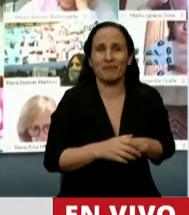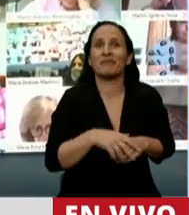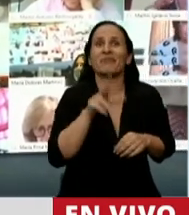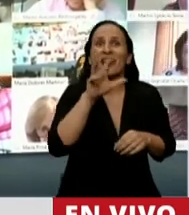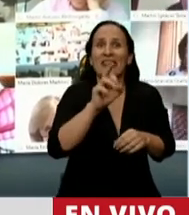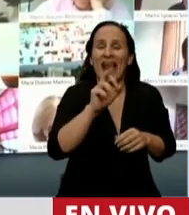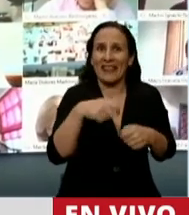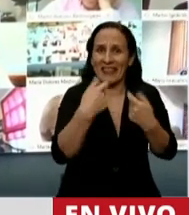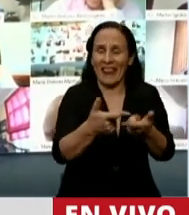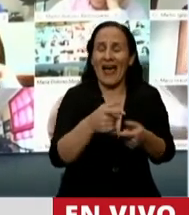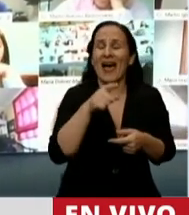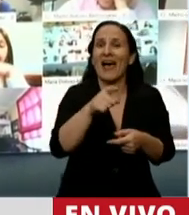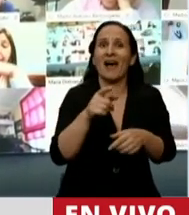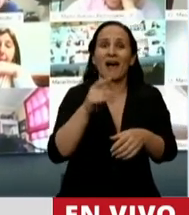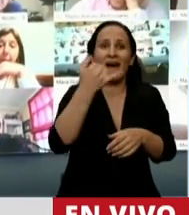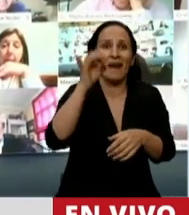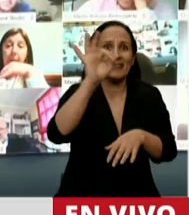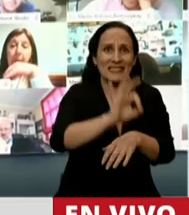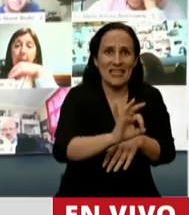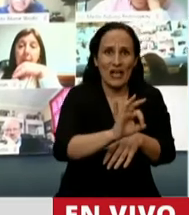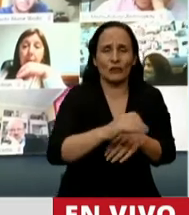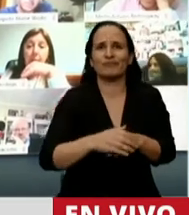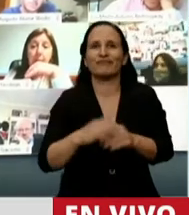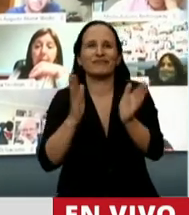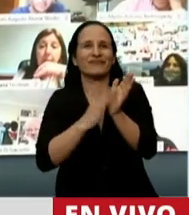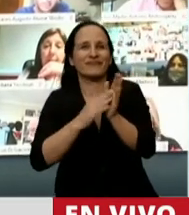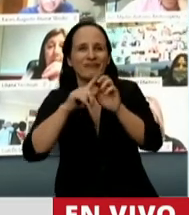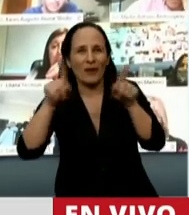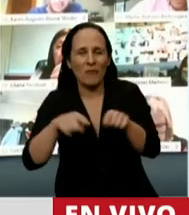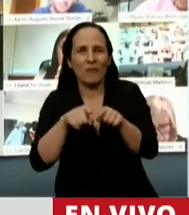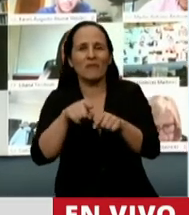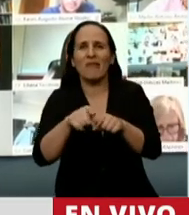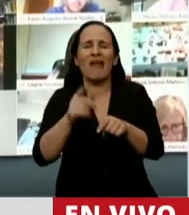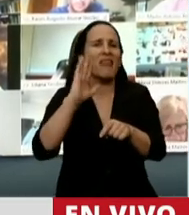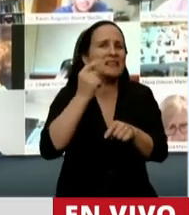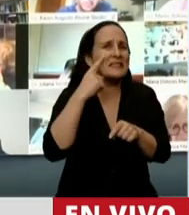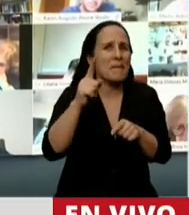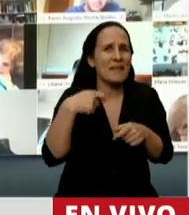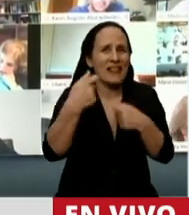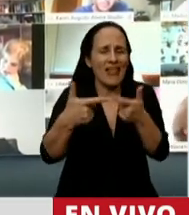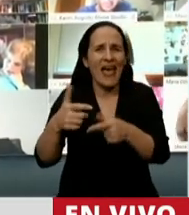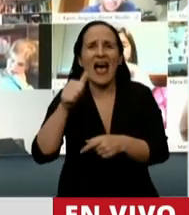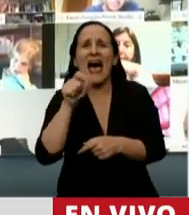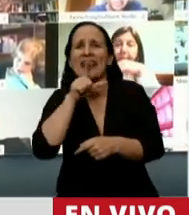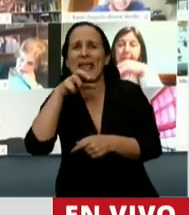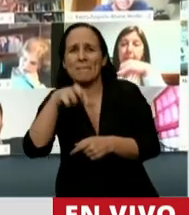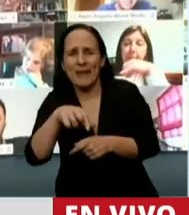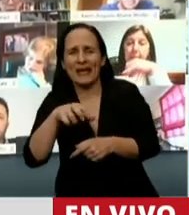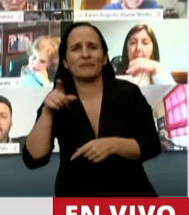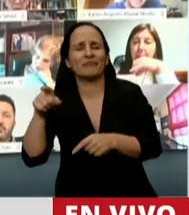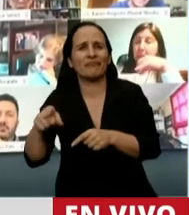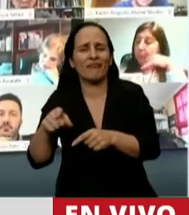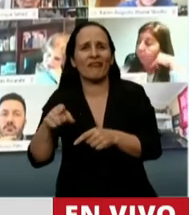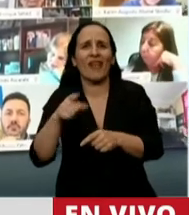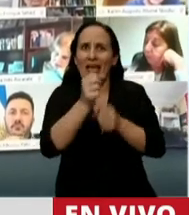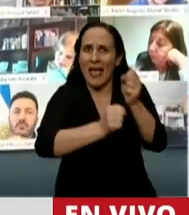cero para monotributistas y para autónomos 16.000, ATP, familias, o